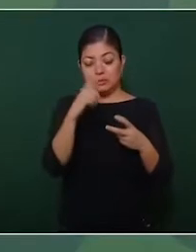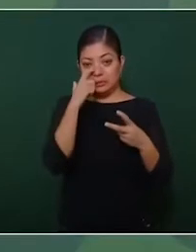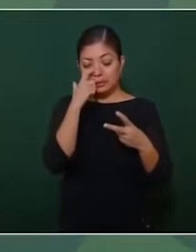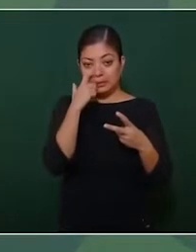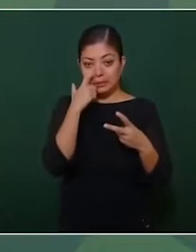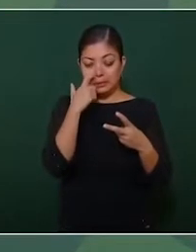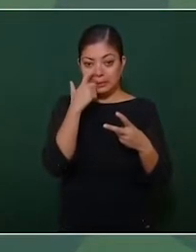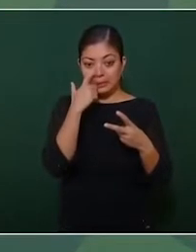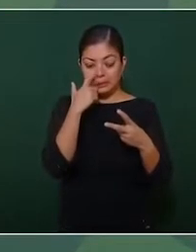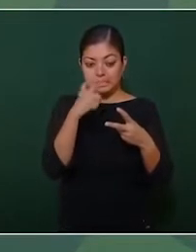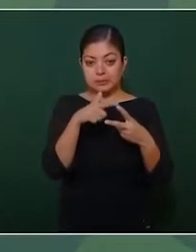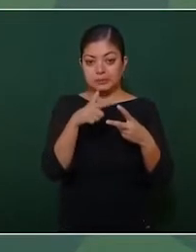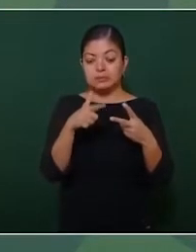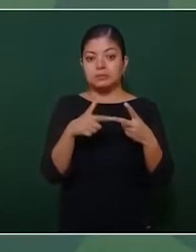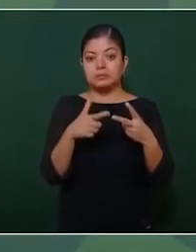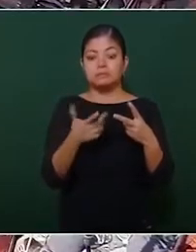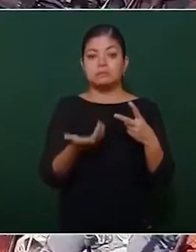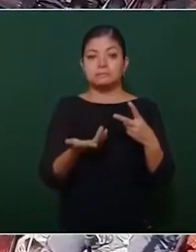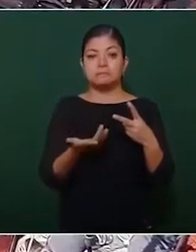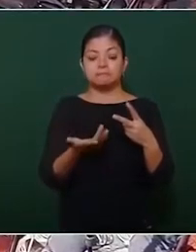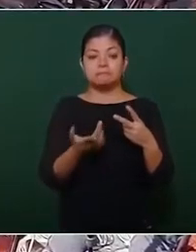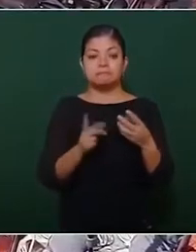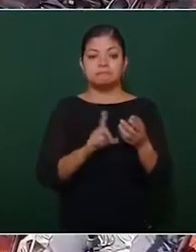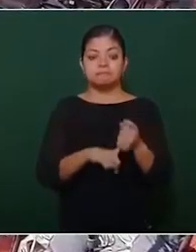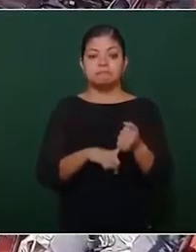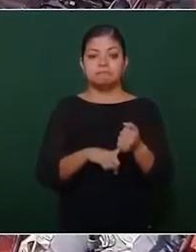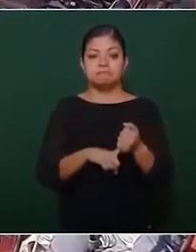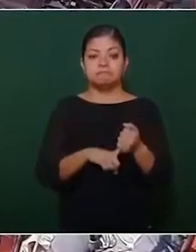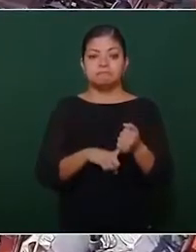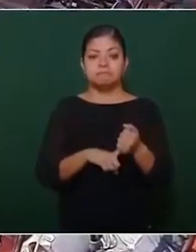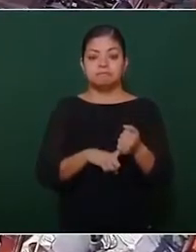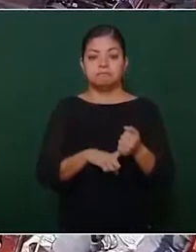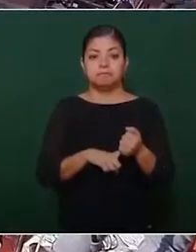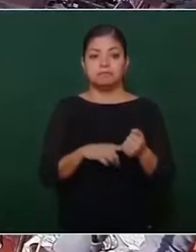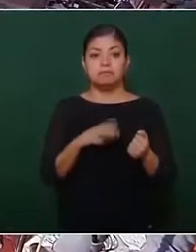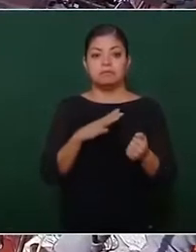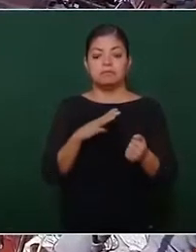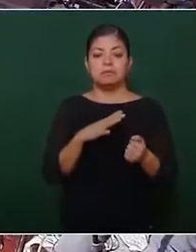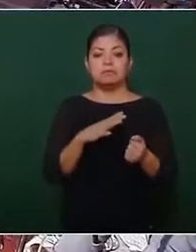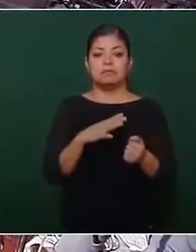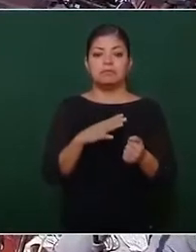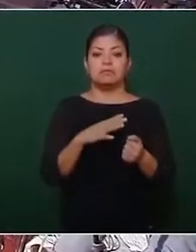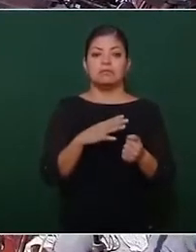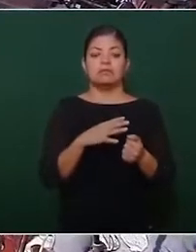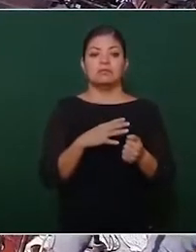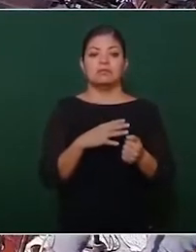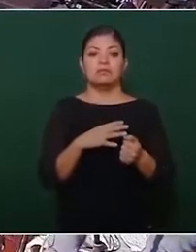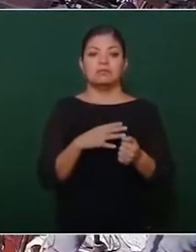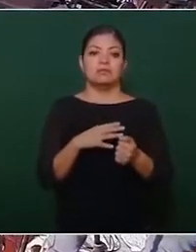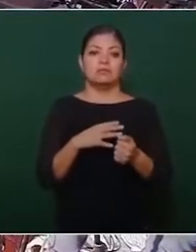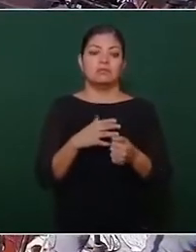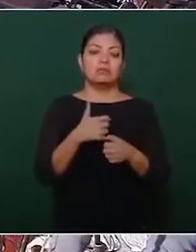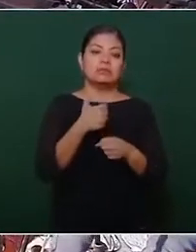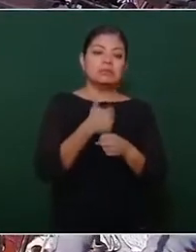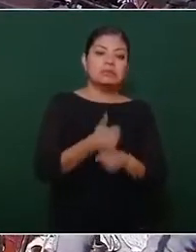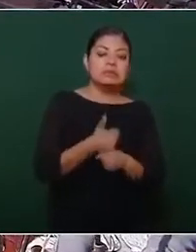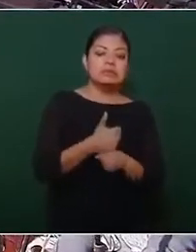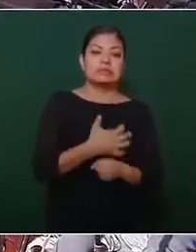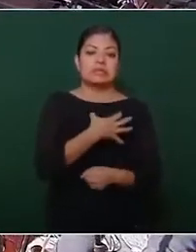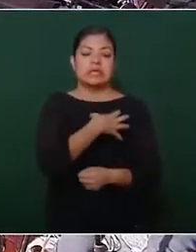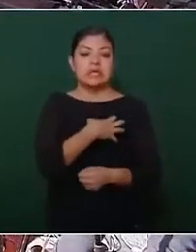traído muchos dolores, sufrimientos